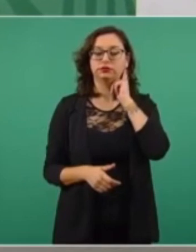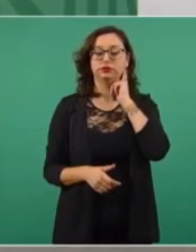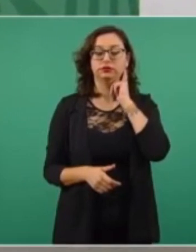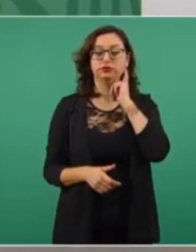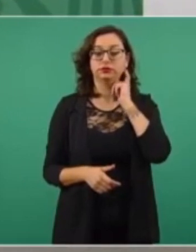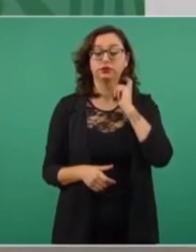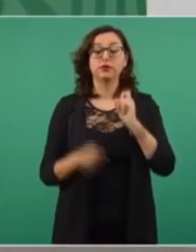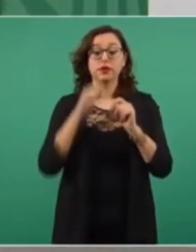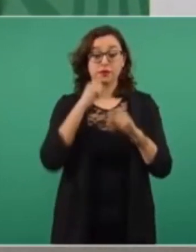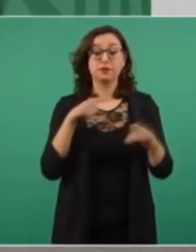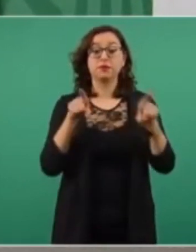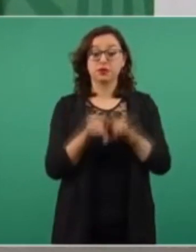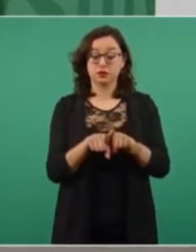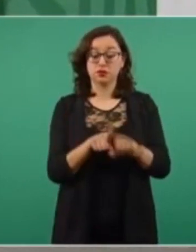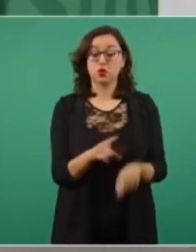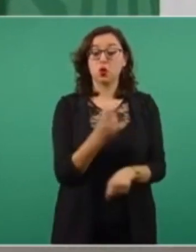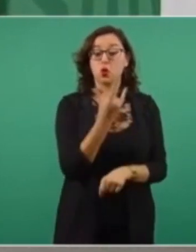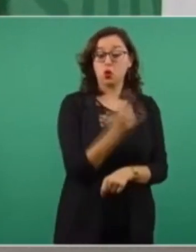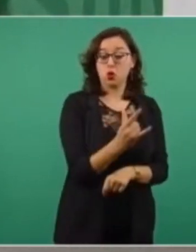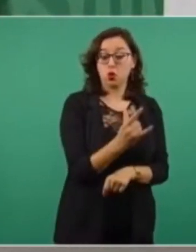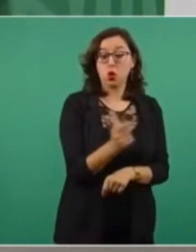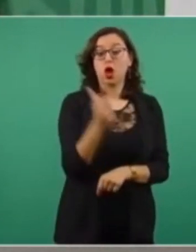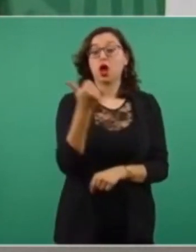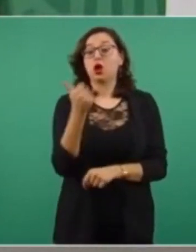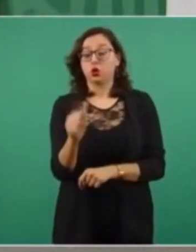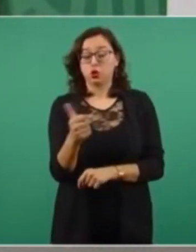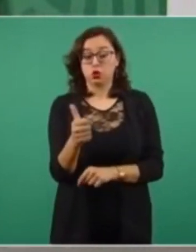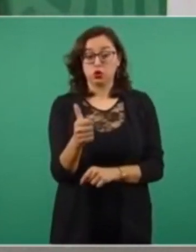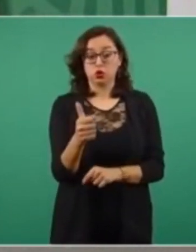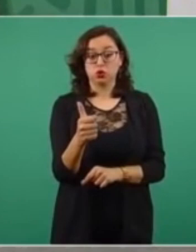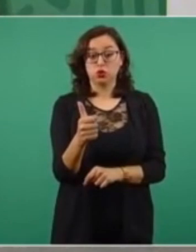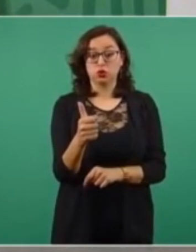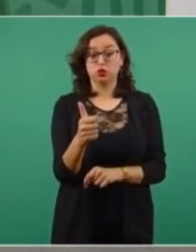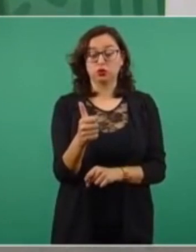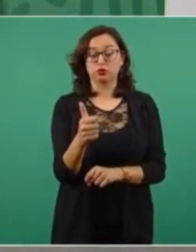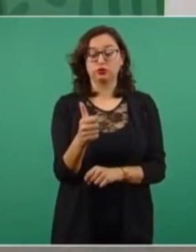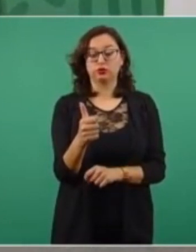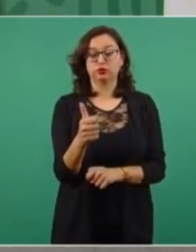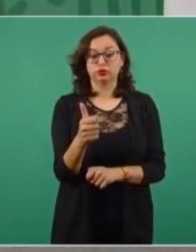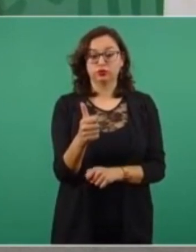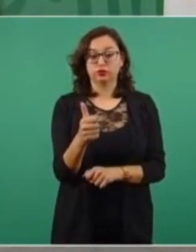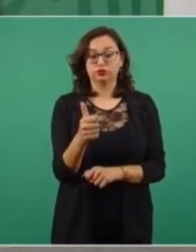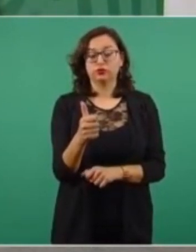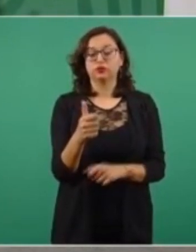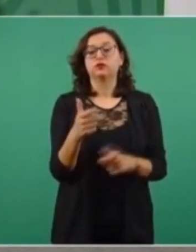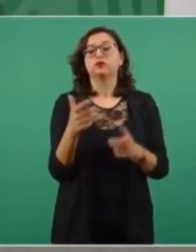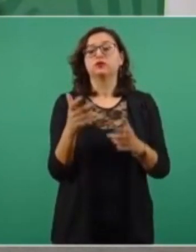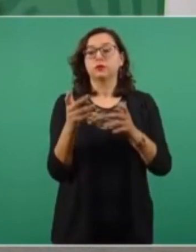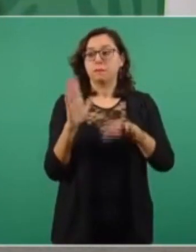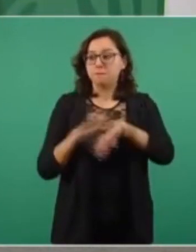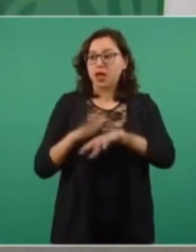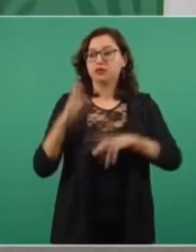la incorporación de personas de 65 años hacia hacia adelante,